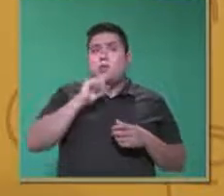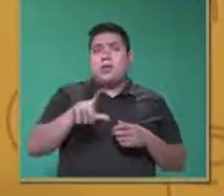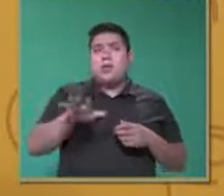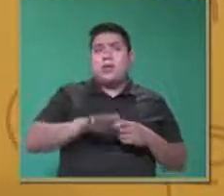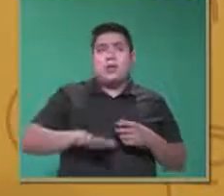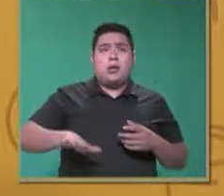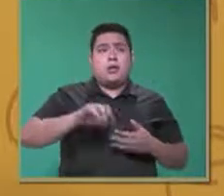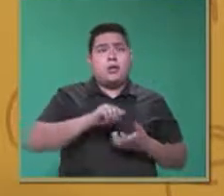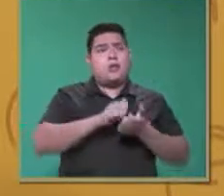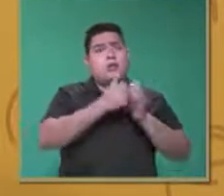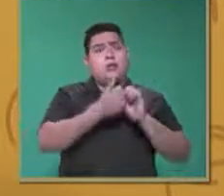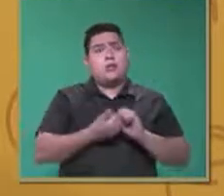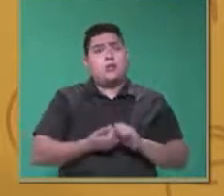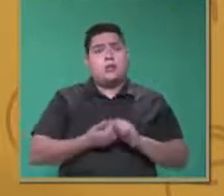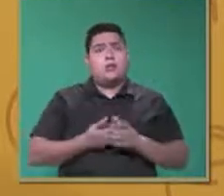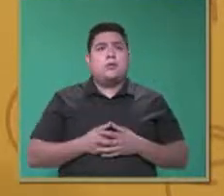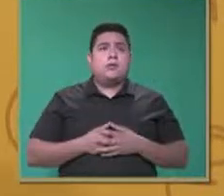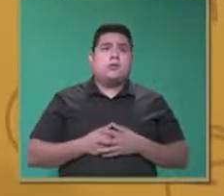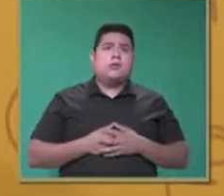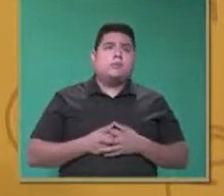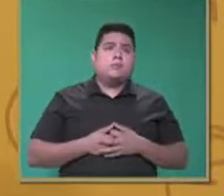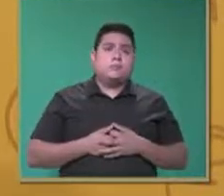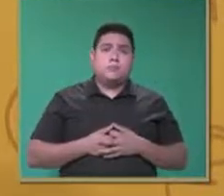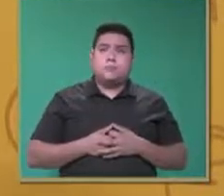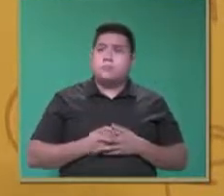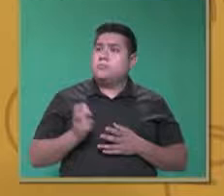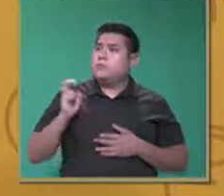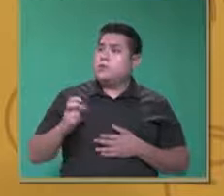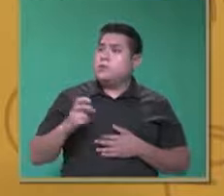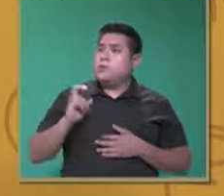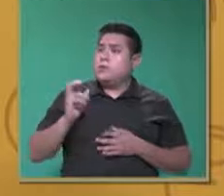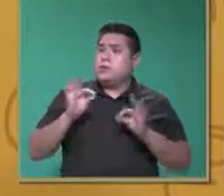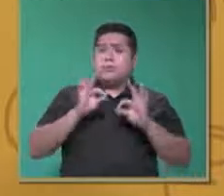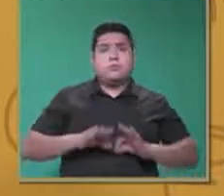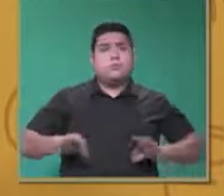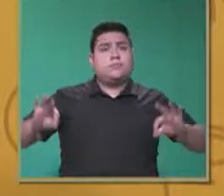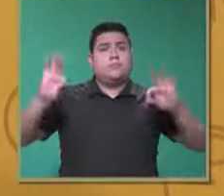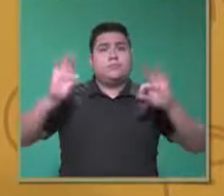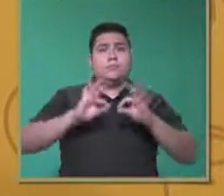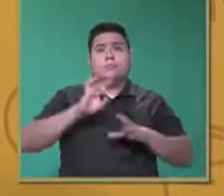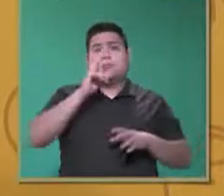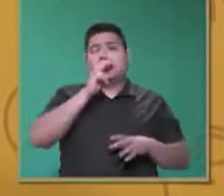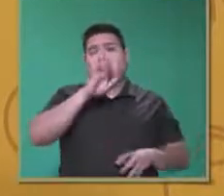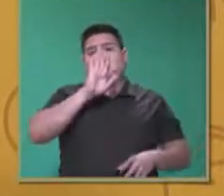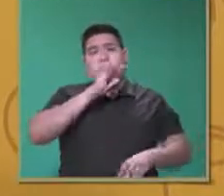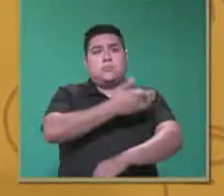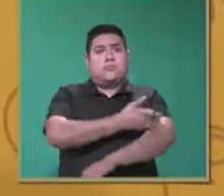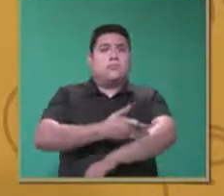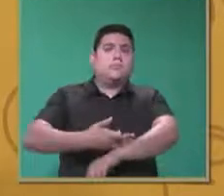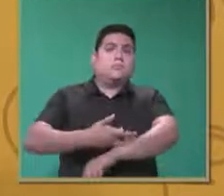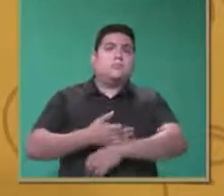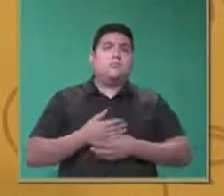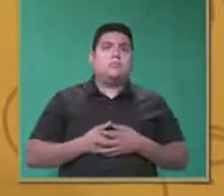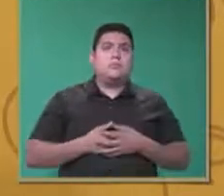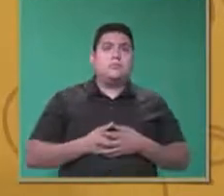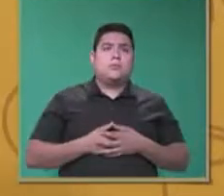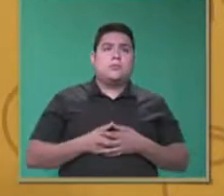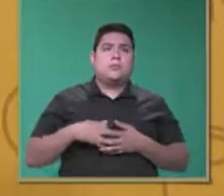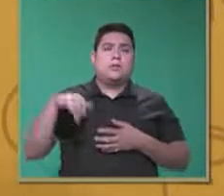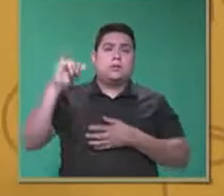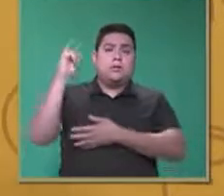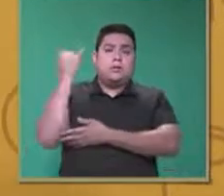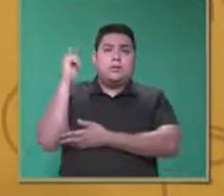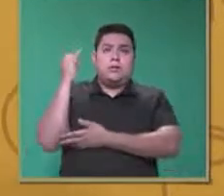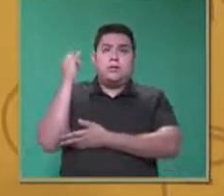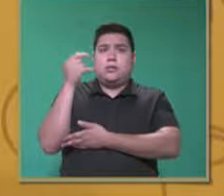también así al contexto escolar. Entonces es muy importante, padres de familia, que desde el preescolar